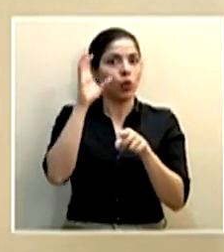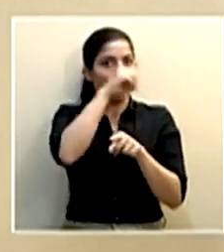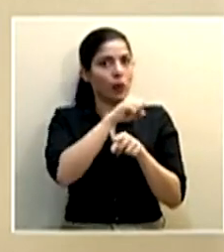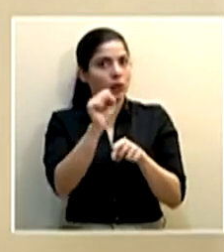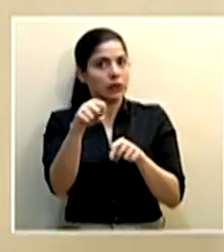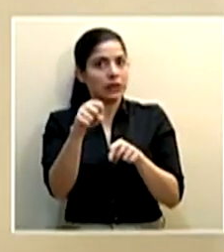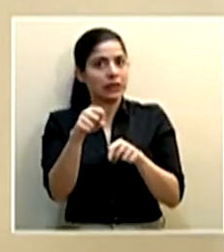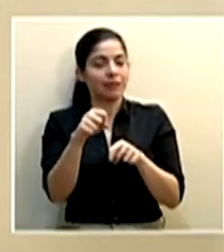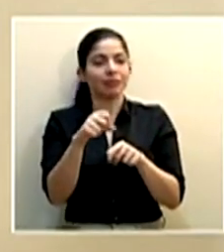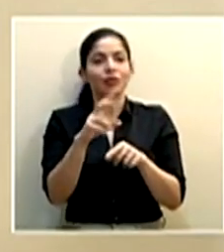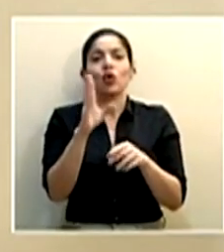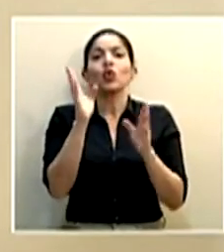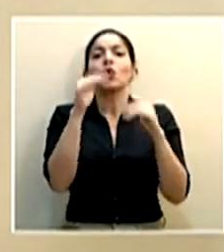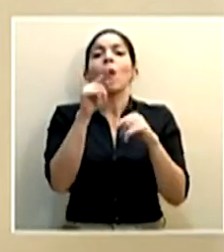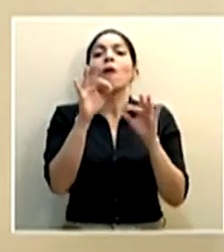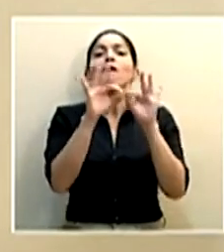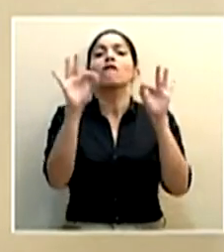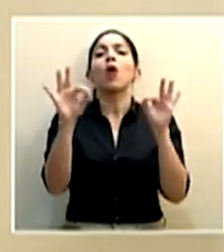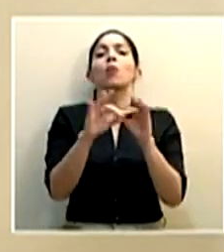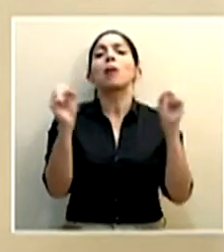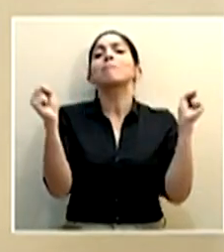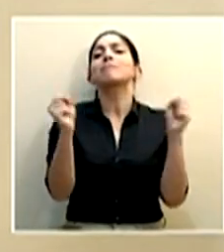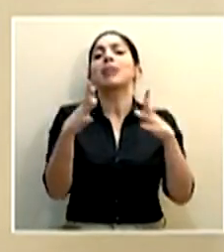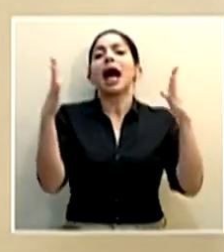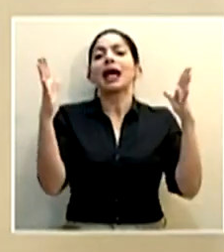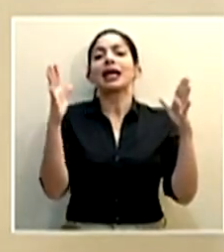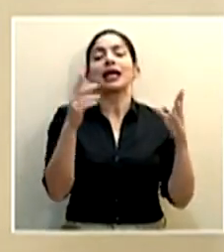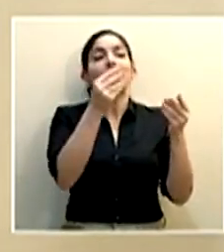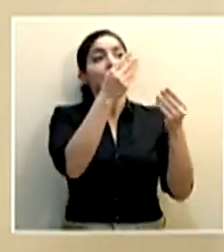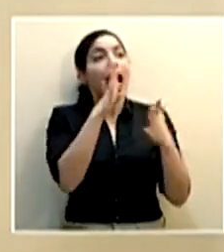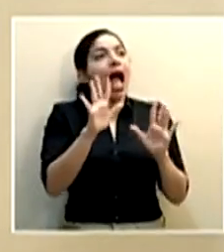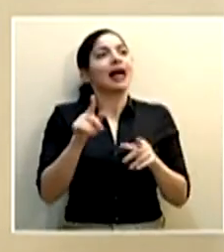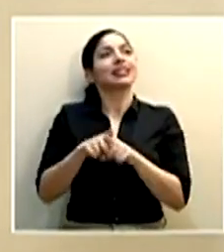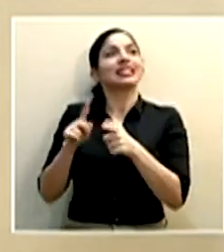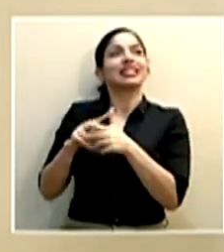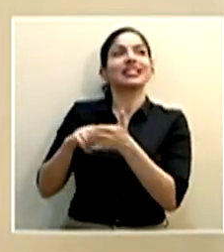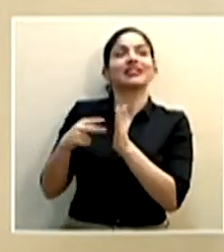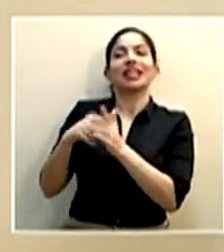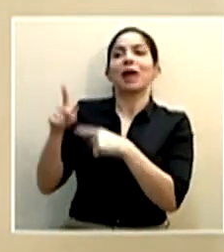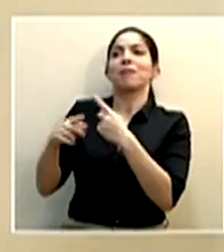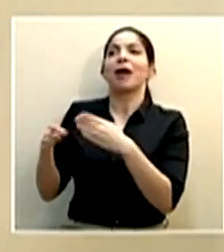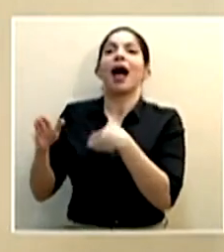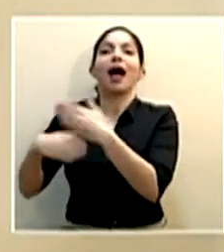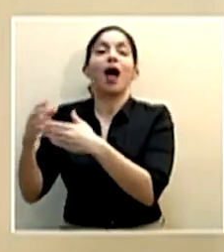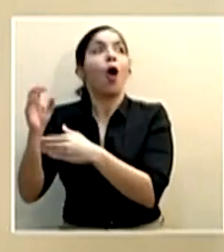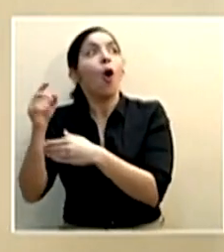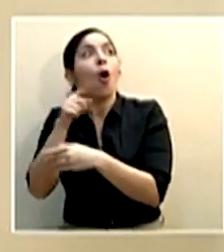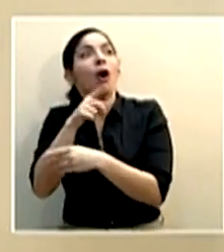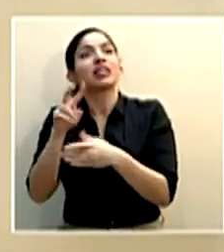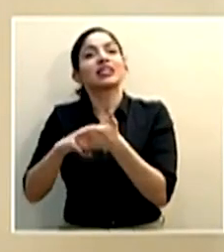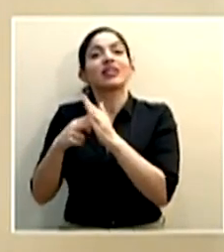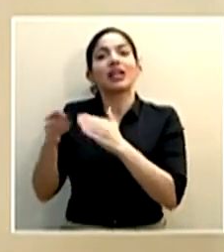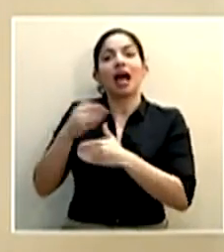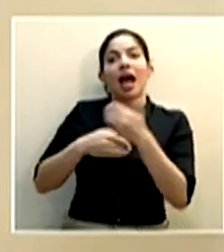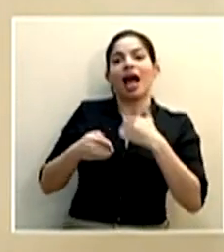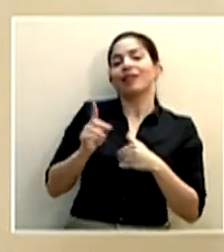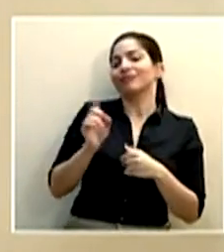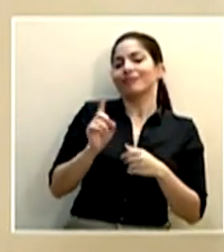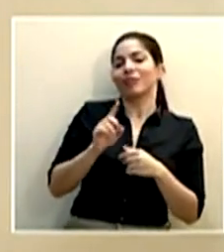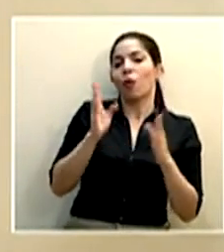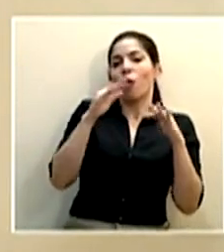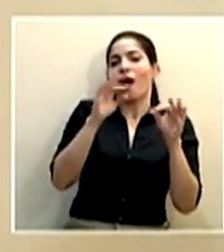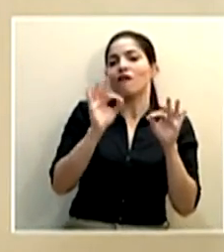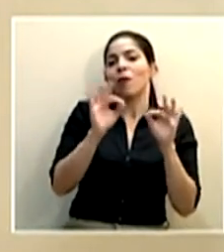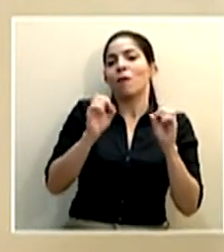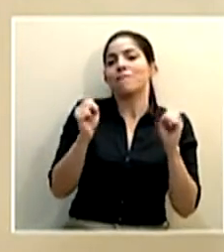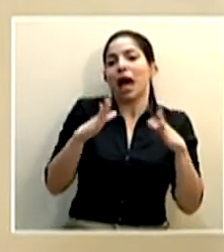como les digo no hay una fórmula mágica exacta para decir esto es lo que nos permite ir avanzar o ir para atrás pero es claro que nosotros estamos